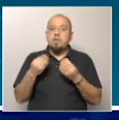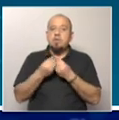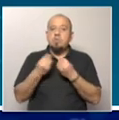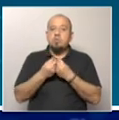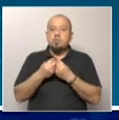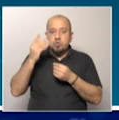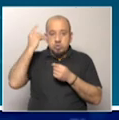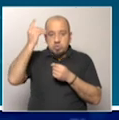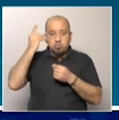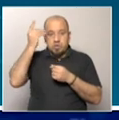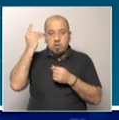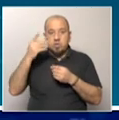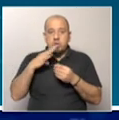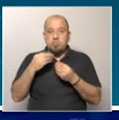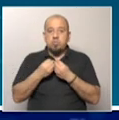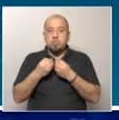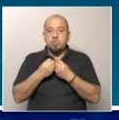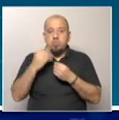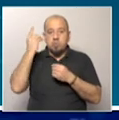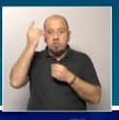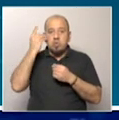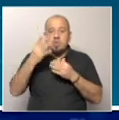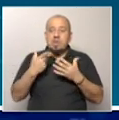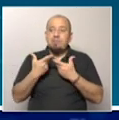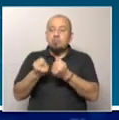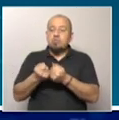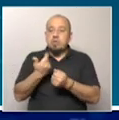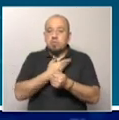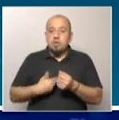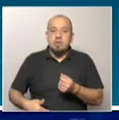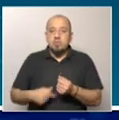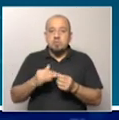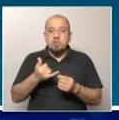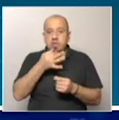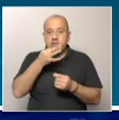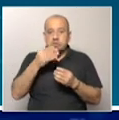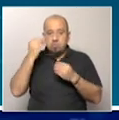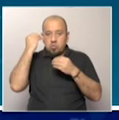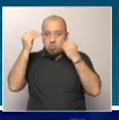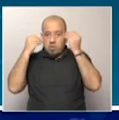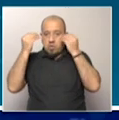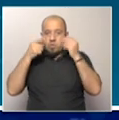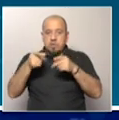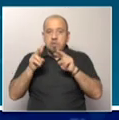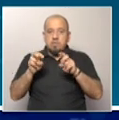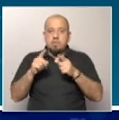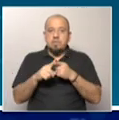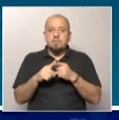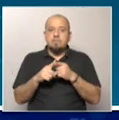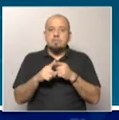oficialistas que apoyan al gobierno ya han expresado su preocupación. Por otro lado,